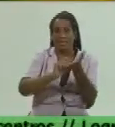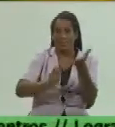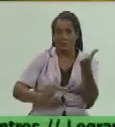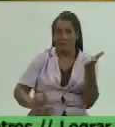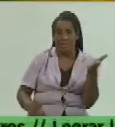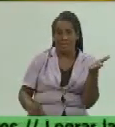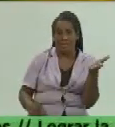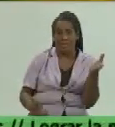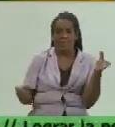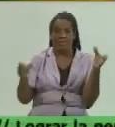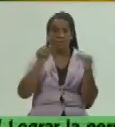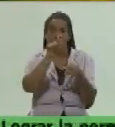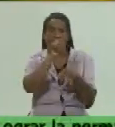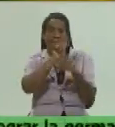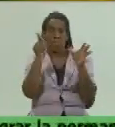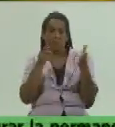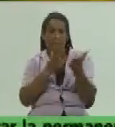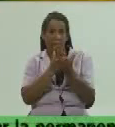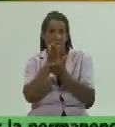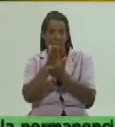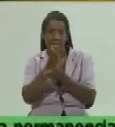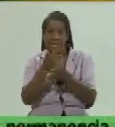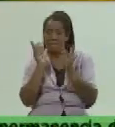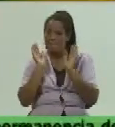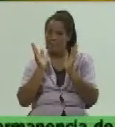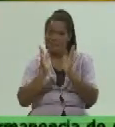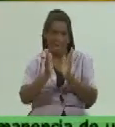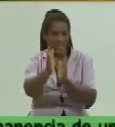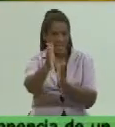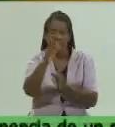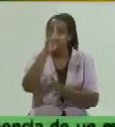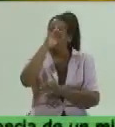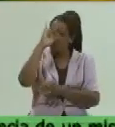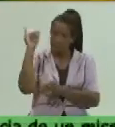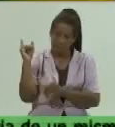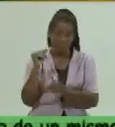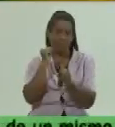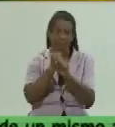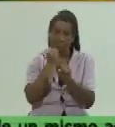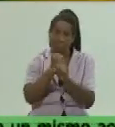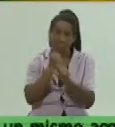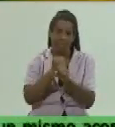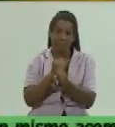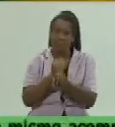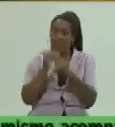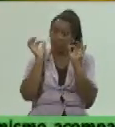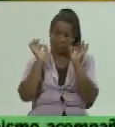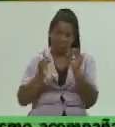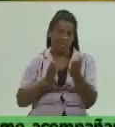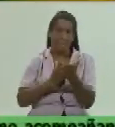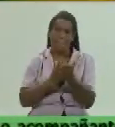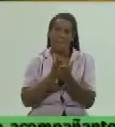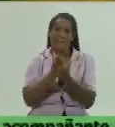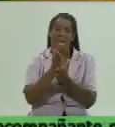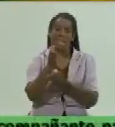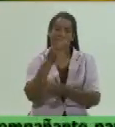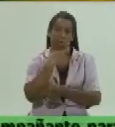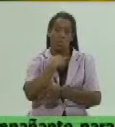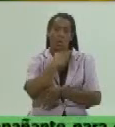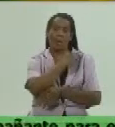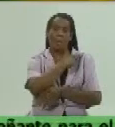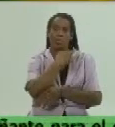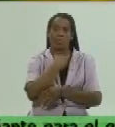comités de contratación se mantienen de forma permanente en su labor y en su trabajo bueno cada vez que sea necesario por supuesto son los responsables en